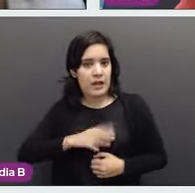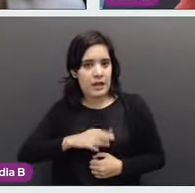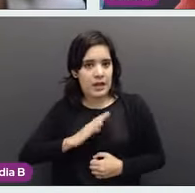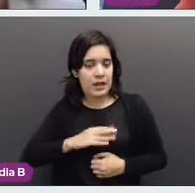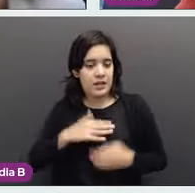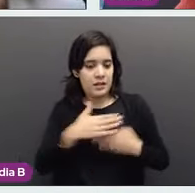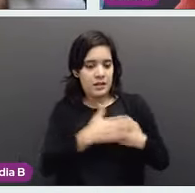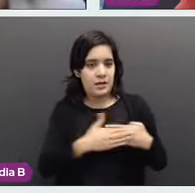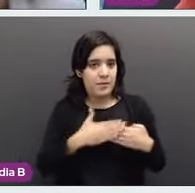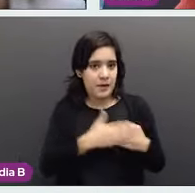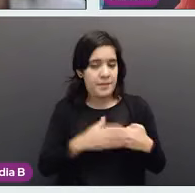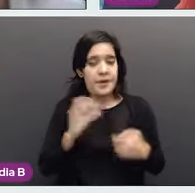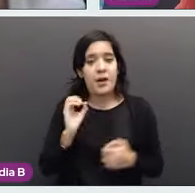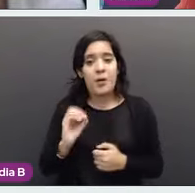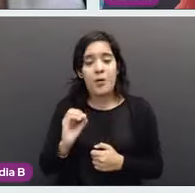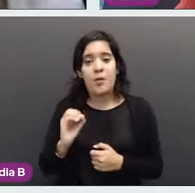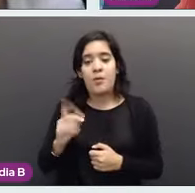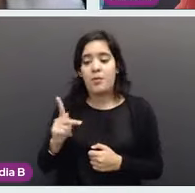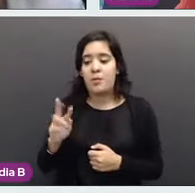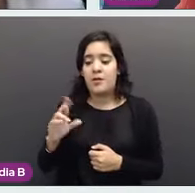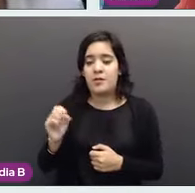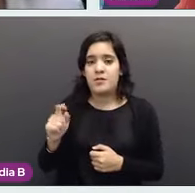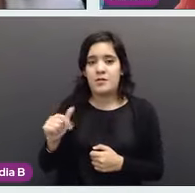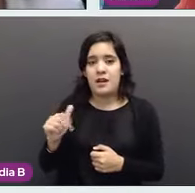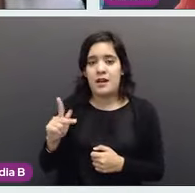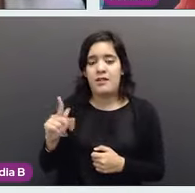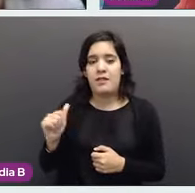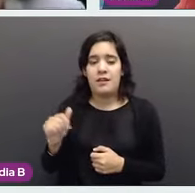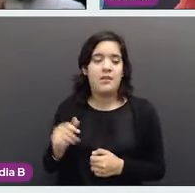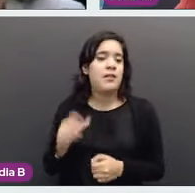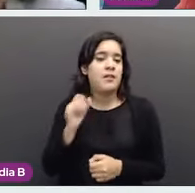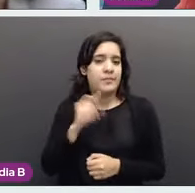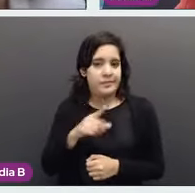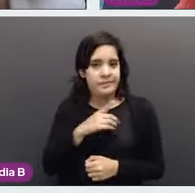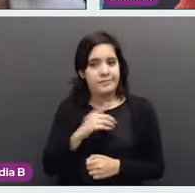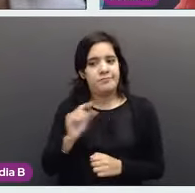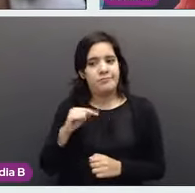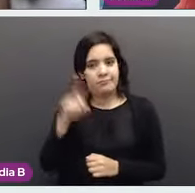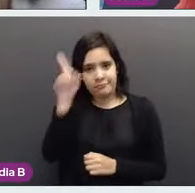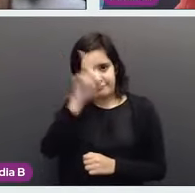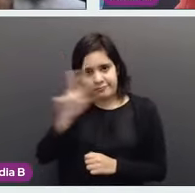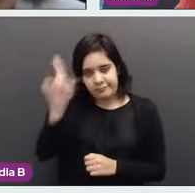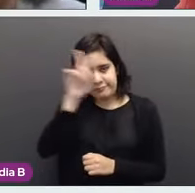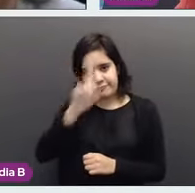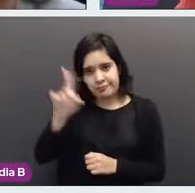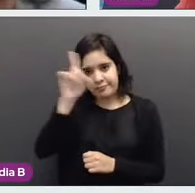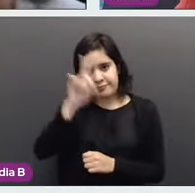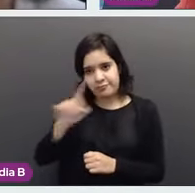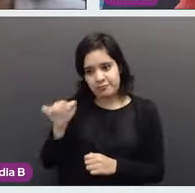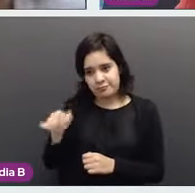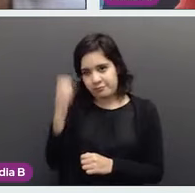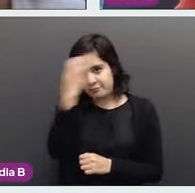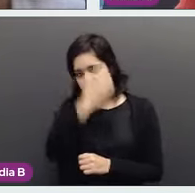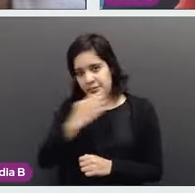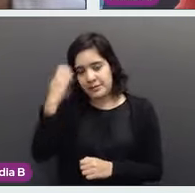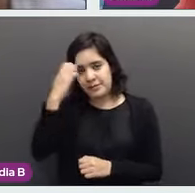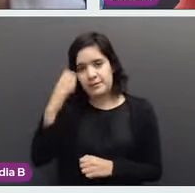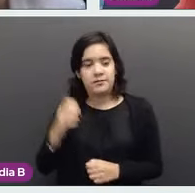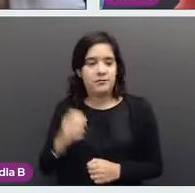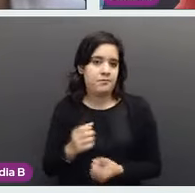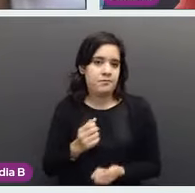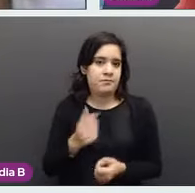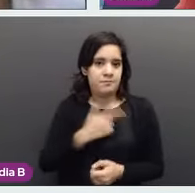Entonces, también se recomienda una exploración. Lamentablemente no hay un tamizaje, pero sí, igual recomendar a pacientes